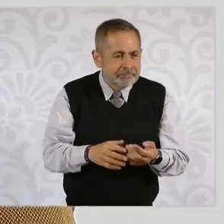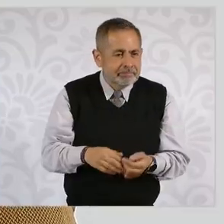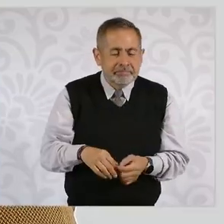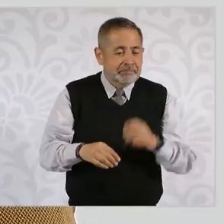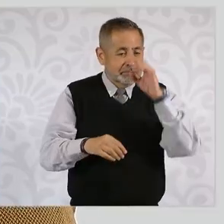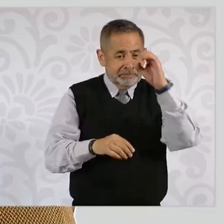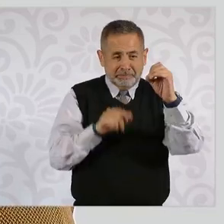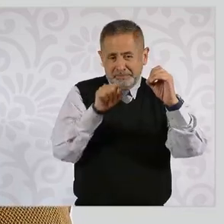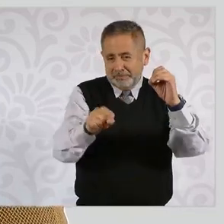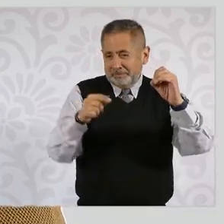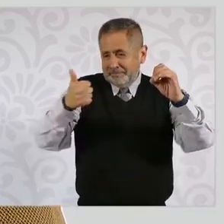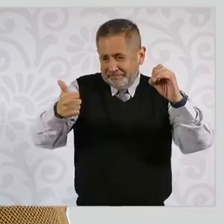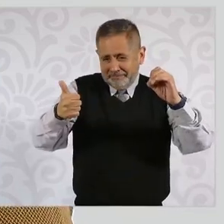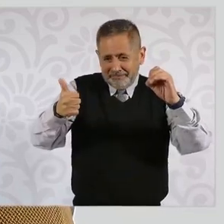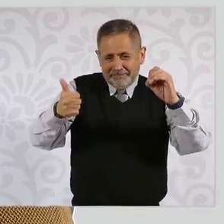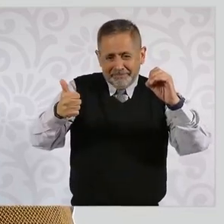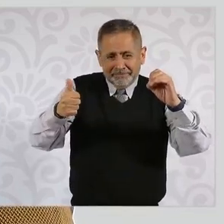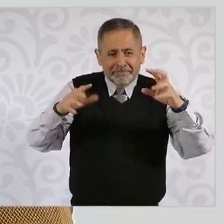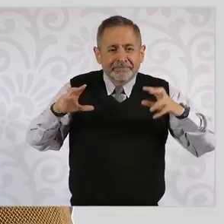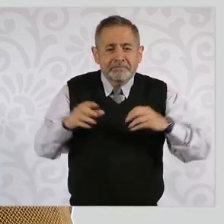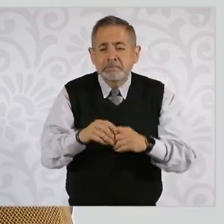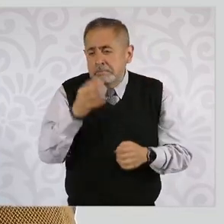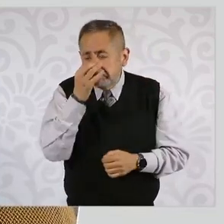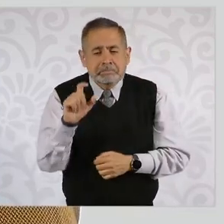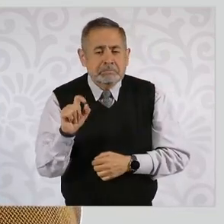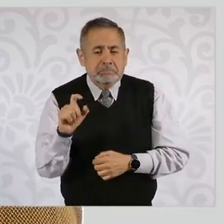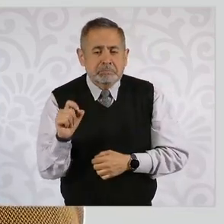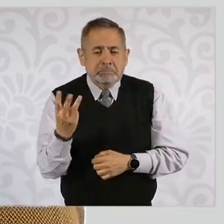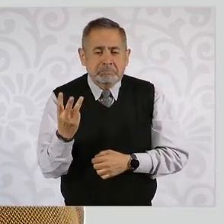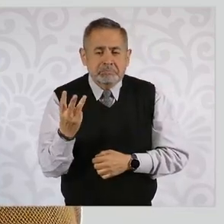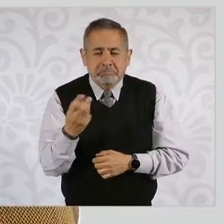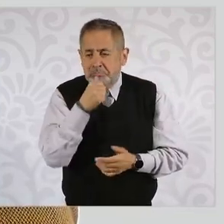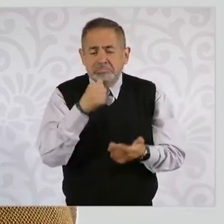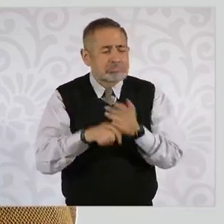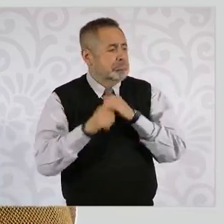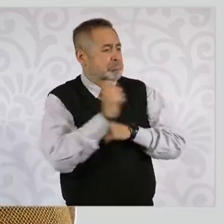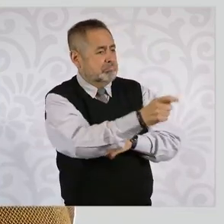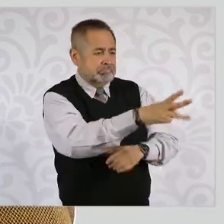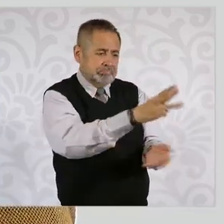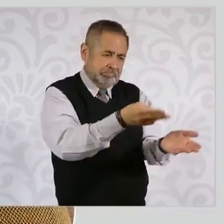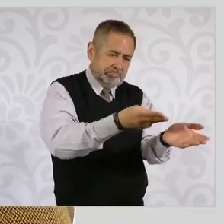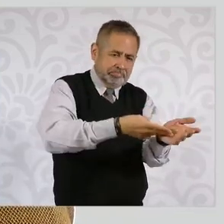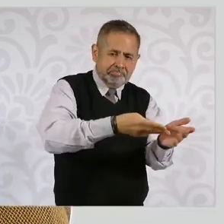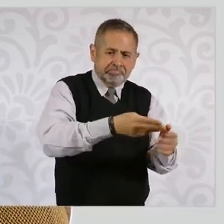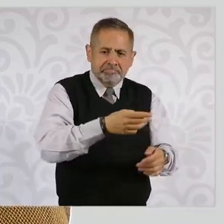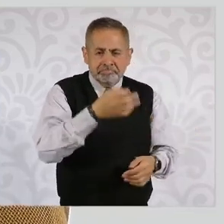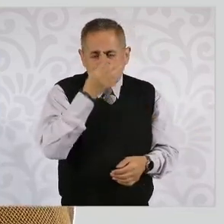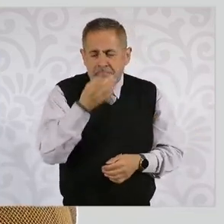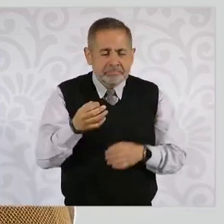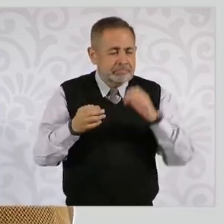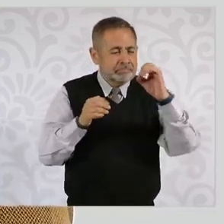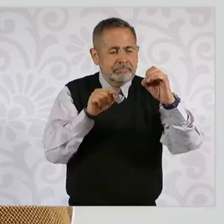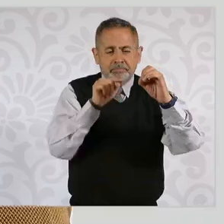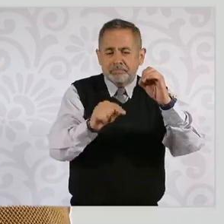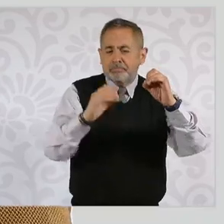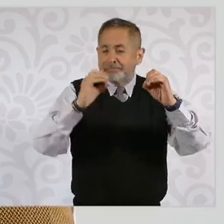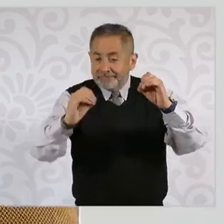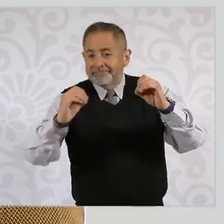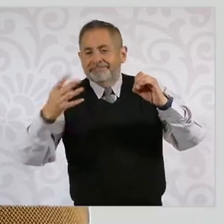del total, que son 23, y sanciones económicas 14, que es el cero punto 04.